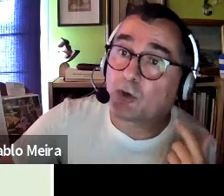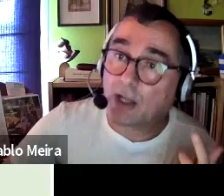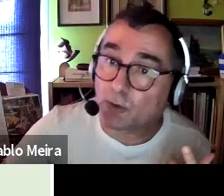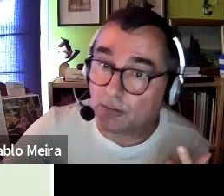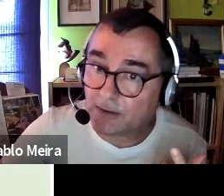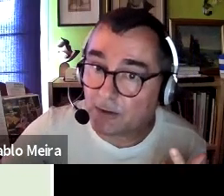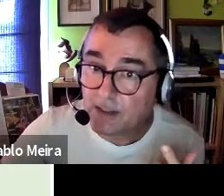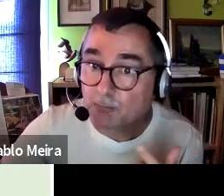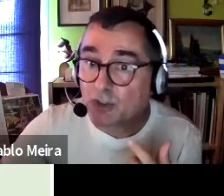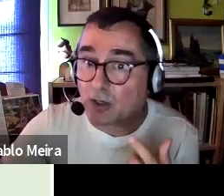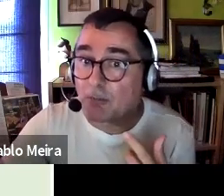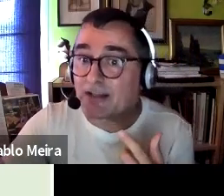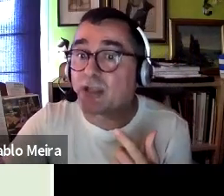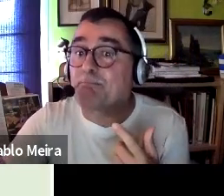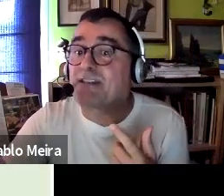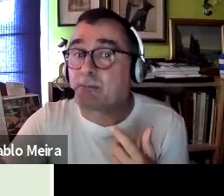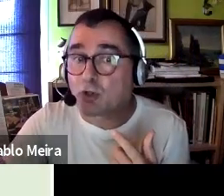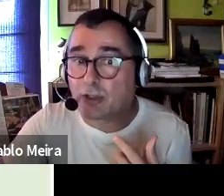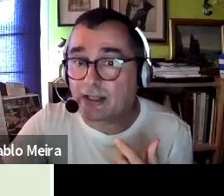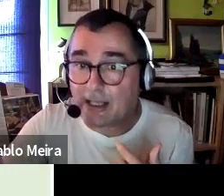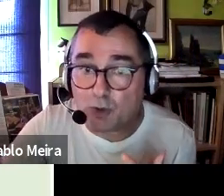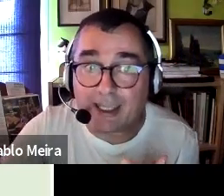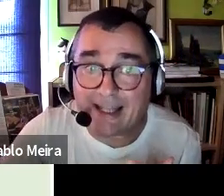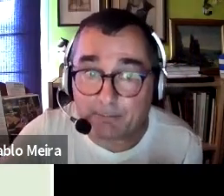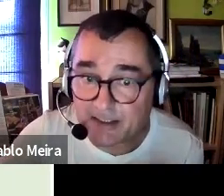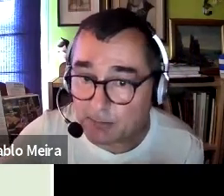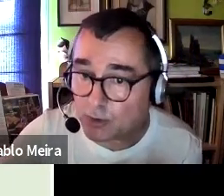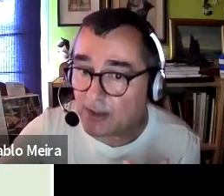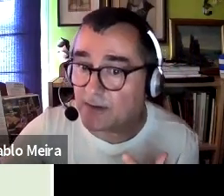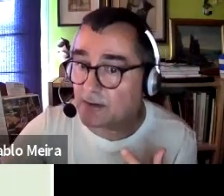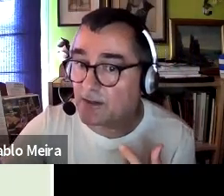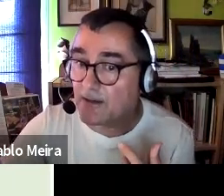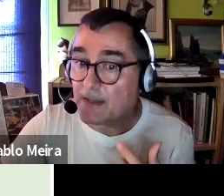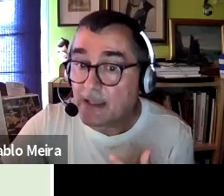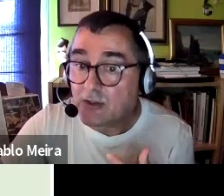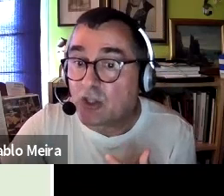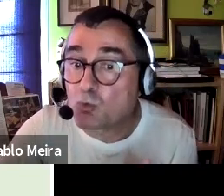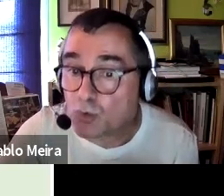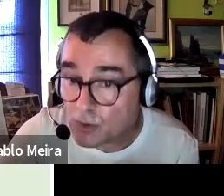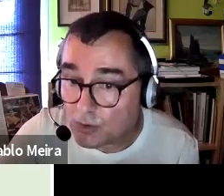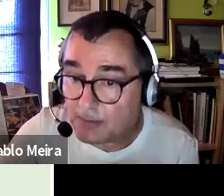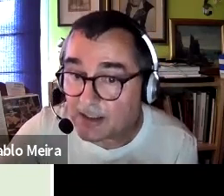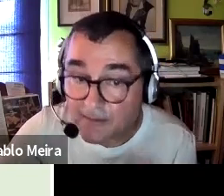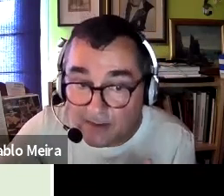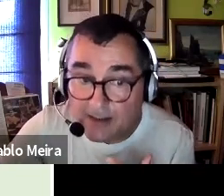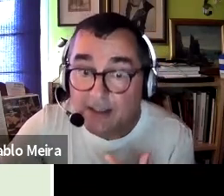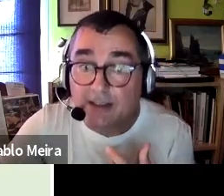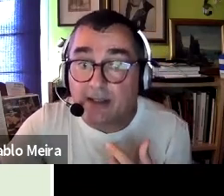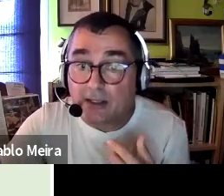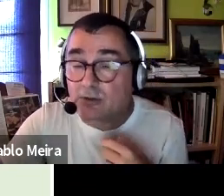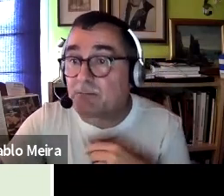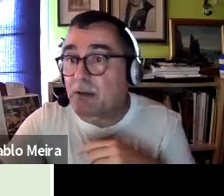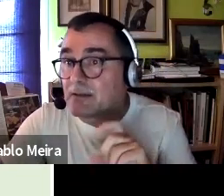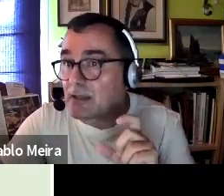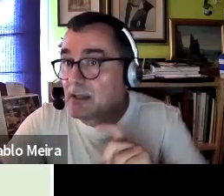científico cambio climático por eso hablo más de una epistemología del cambio que de la epistemología científica de un currículo de emergencia